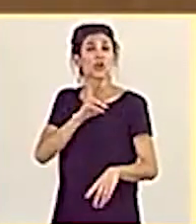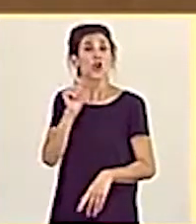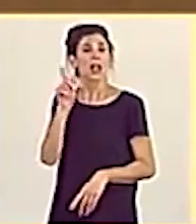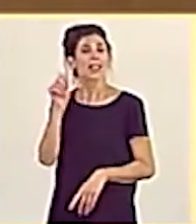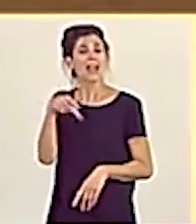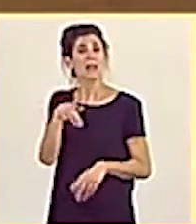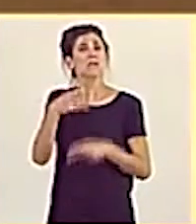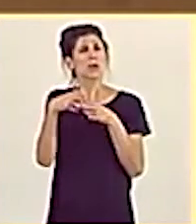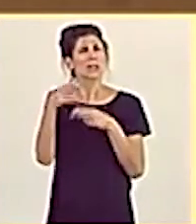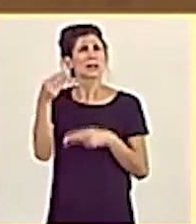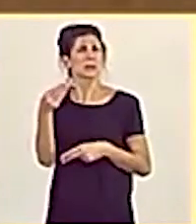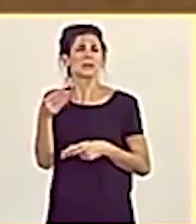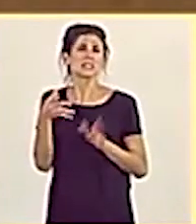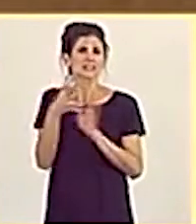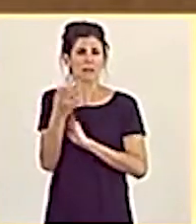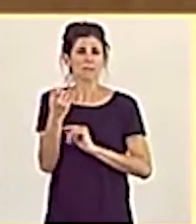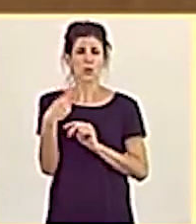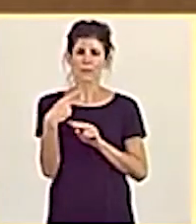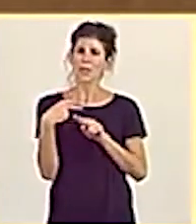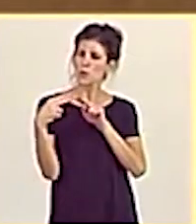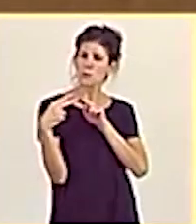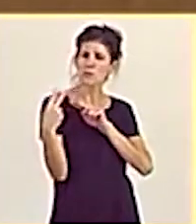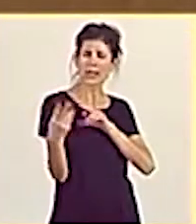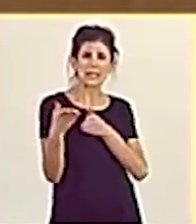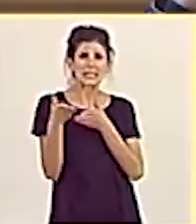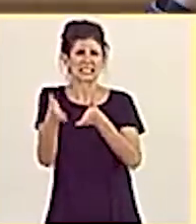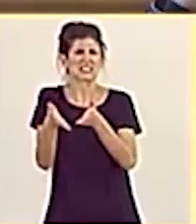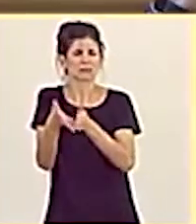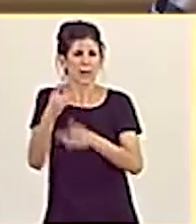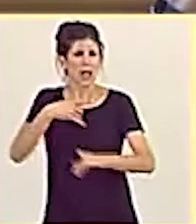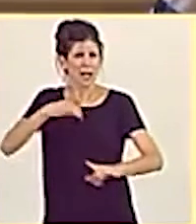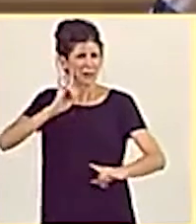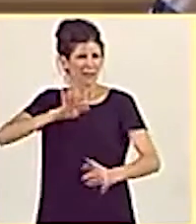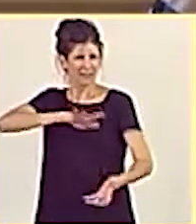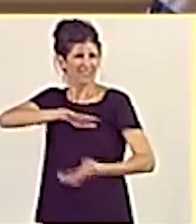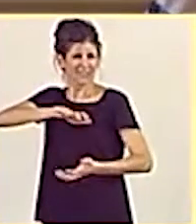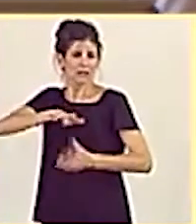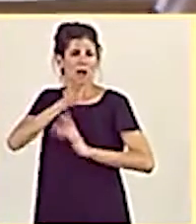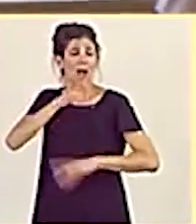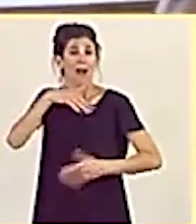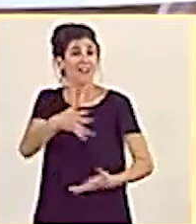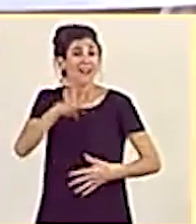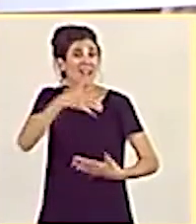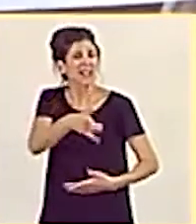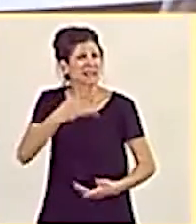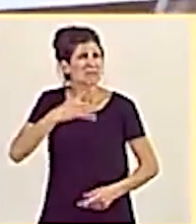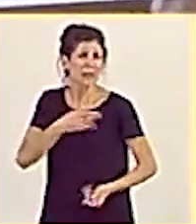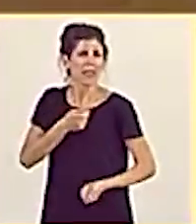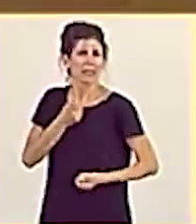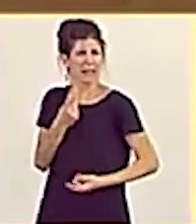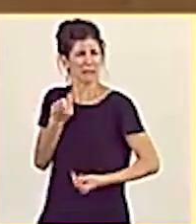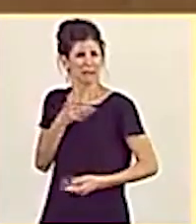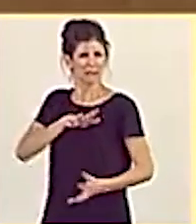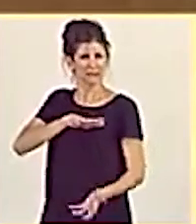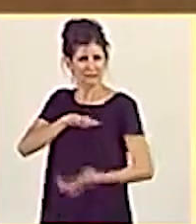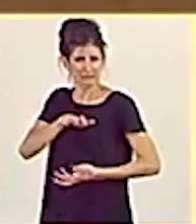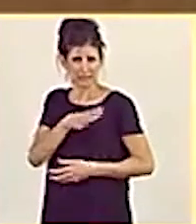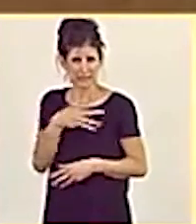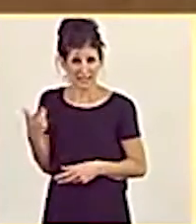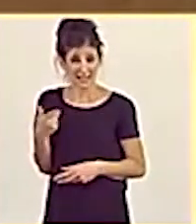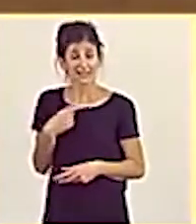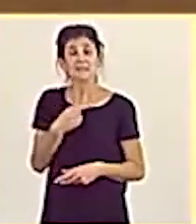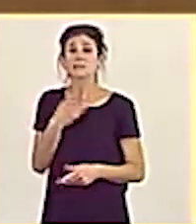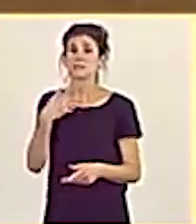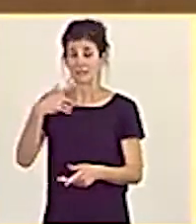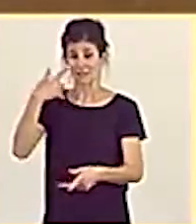consiste en tender puentes, no en hacer ruido como es lo que usted ha hecho ahora mismo. Fíjese, le